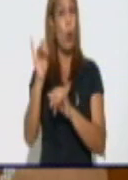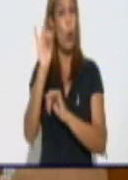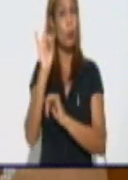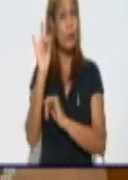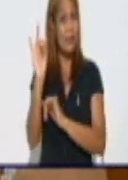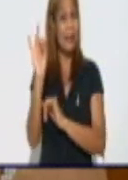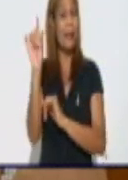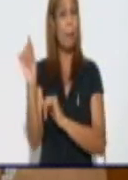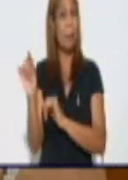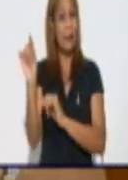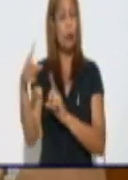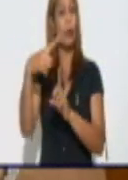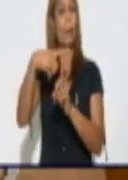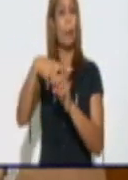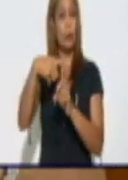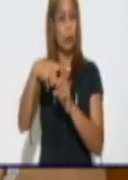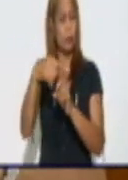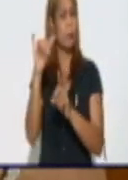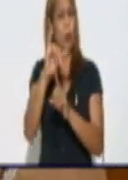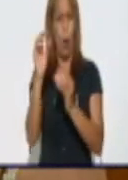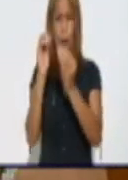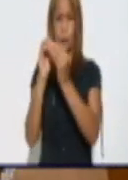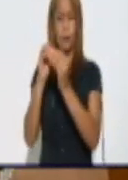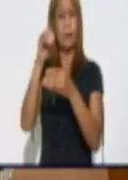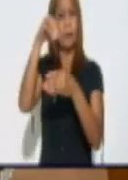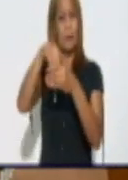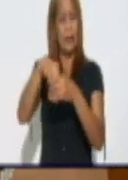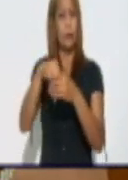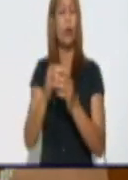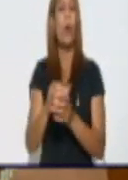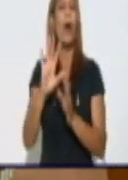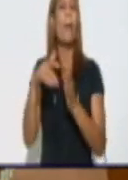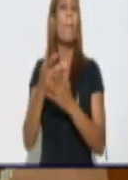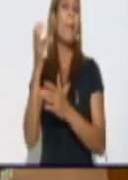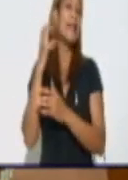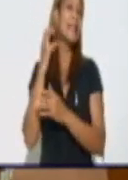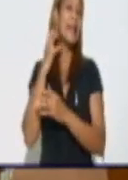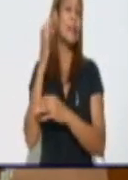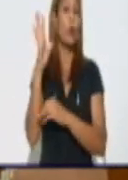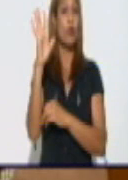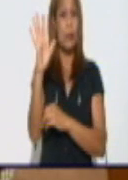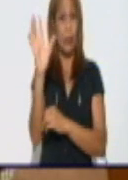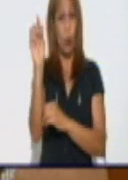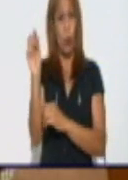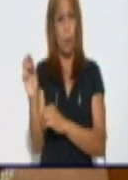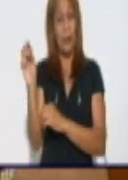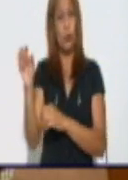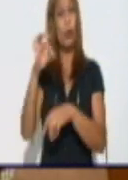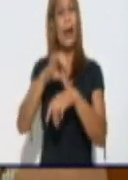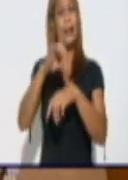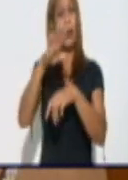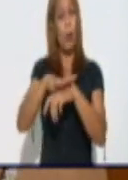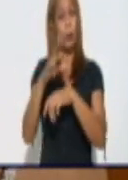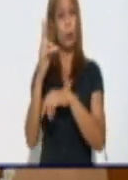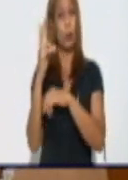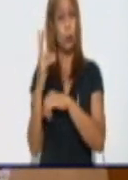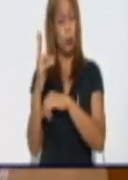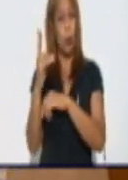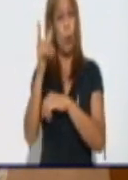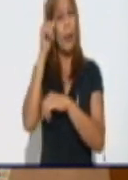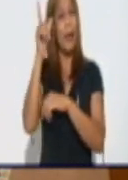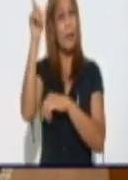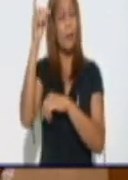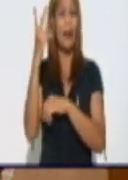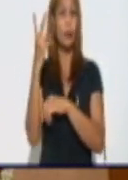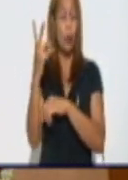también todos son casos autóctonos. Manzanillo confirmó 5 casos. Río Cauto, 2. Voy arriba, 2.